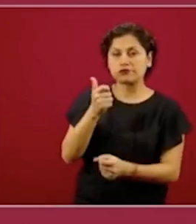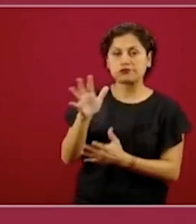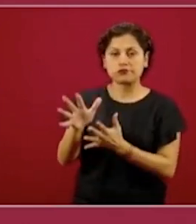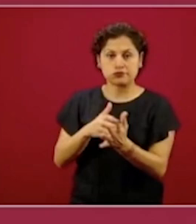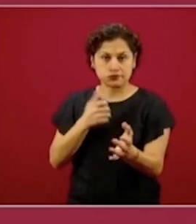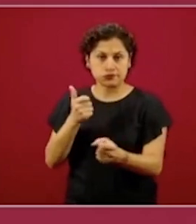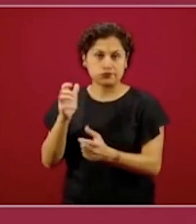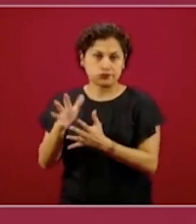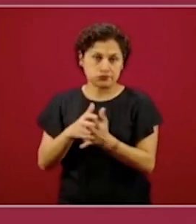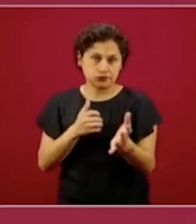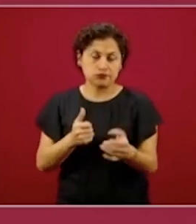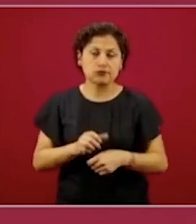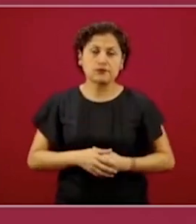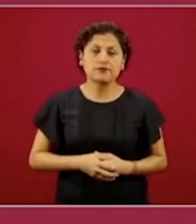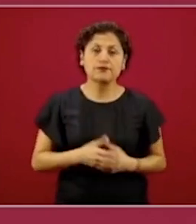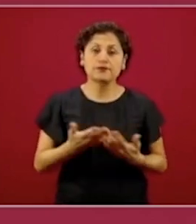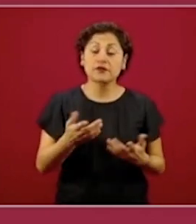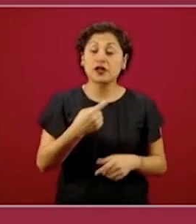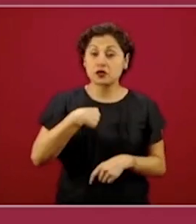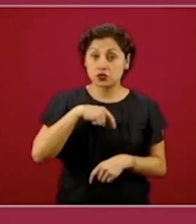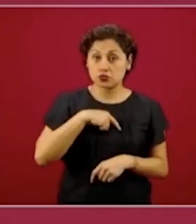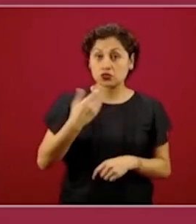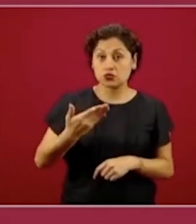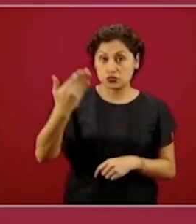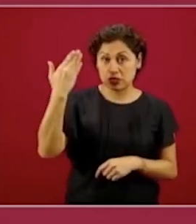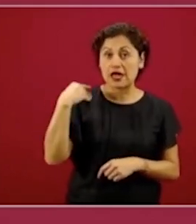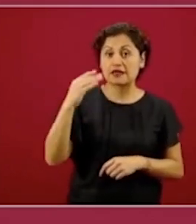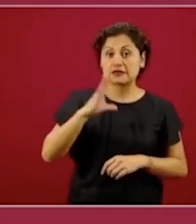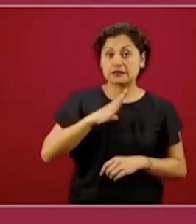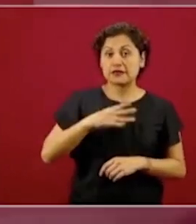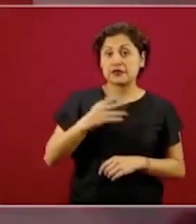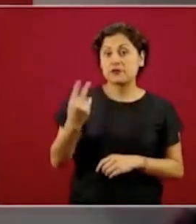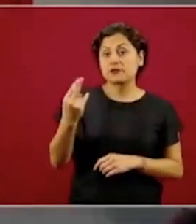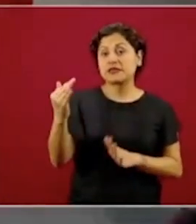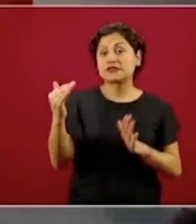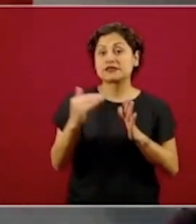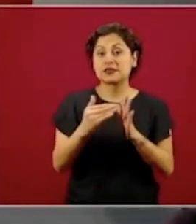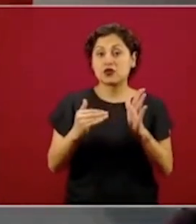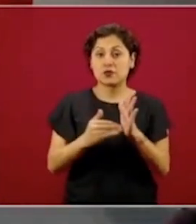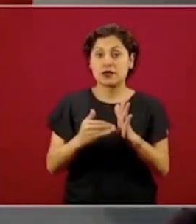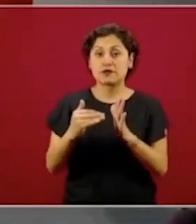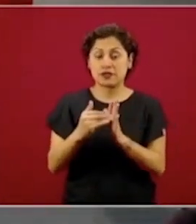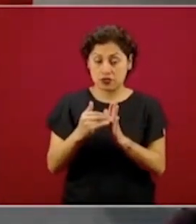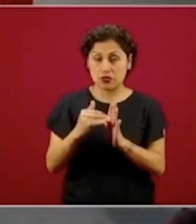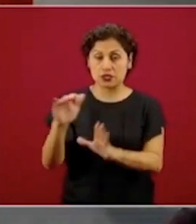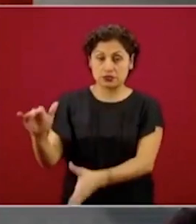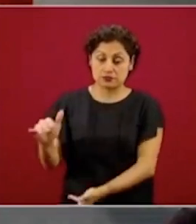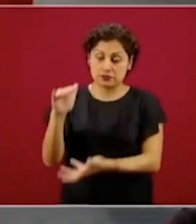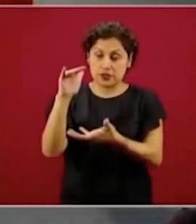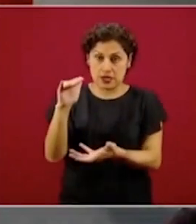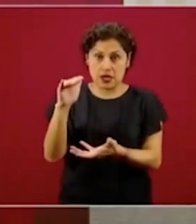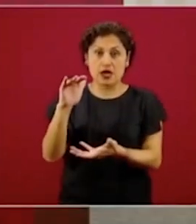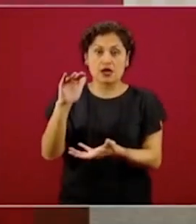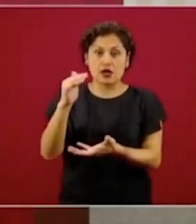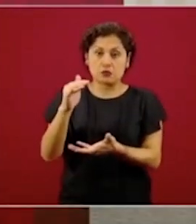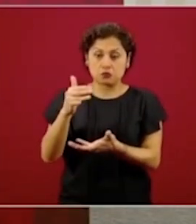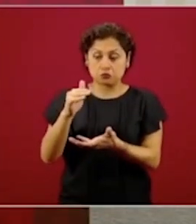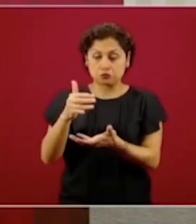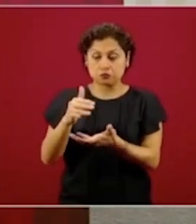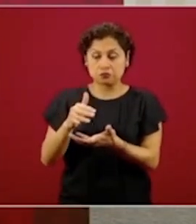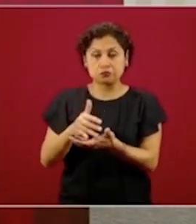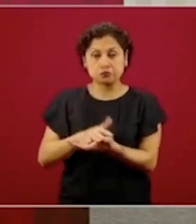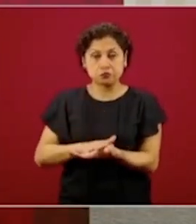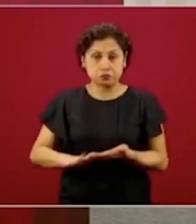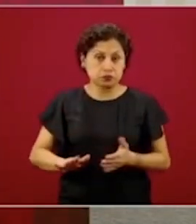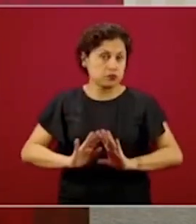porque teníamos 25 mil millones para este programa. Entonces, este programa, digamos, está en su etapa final,